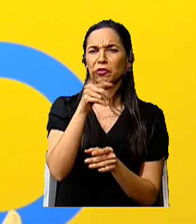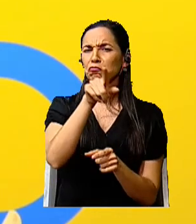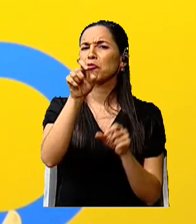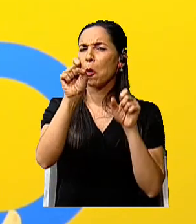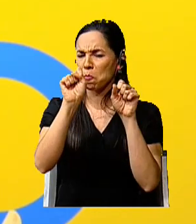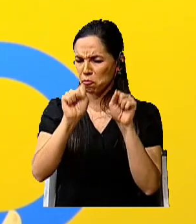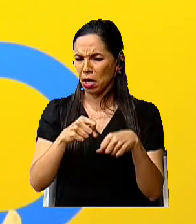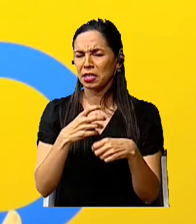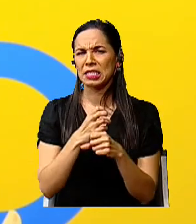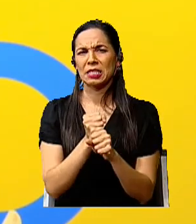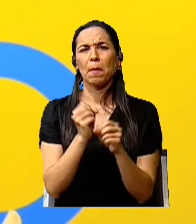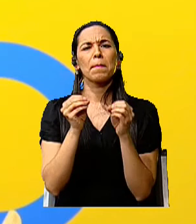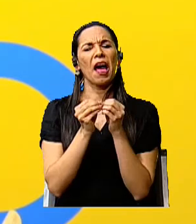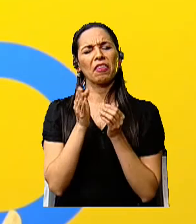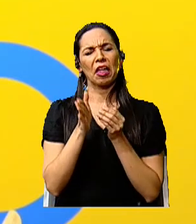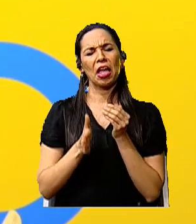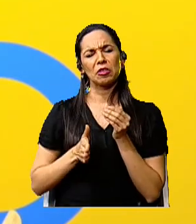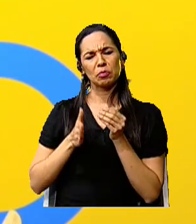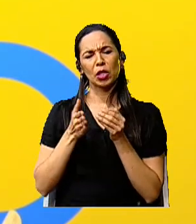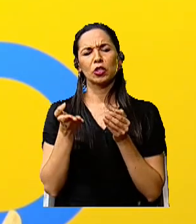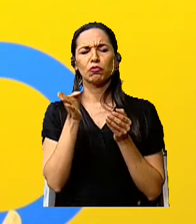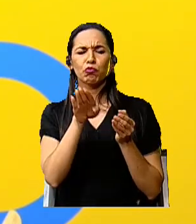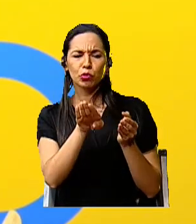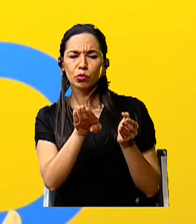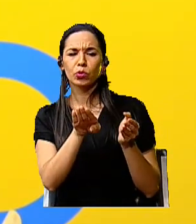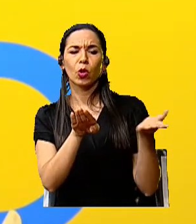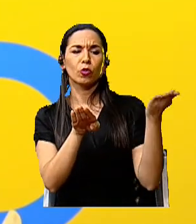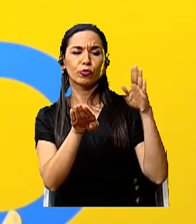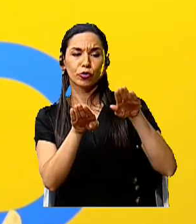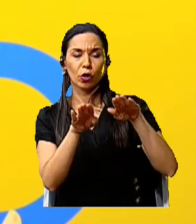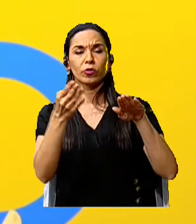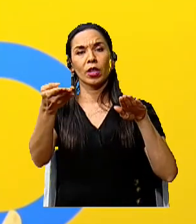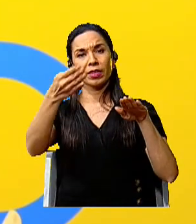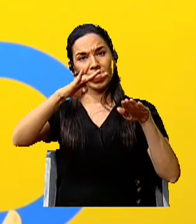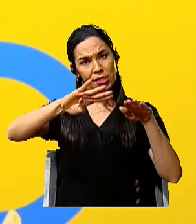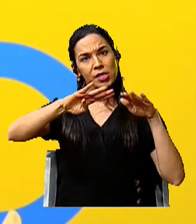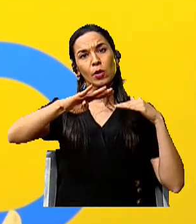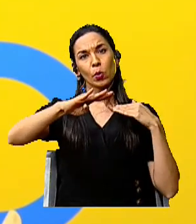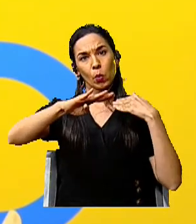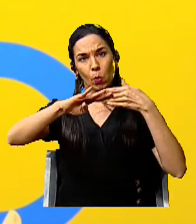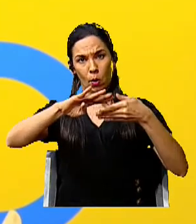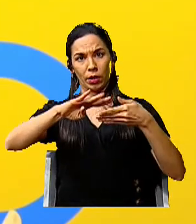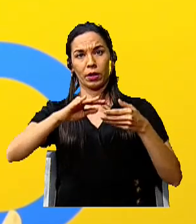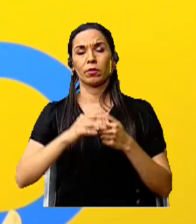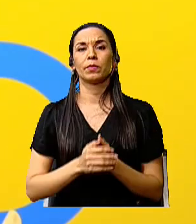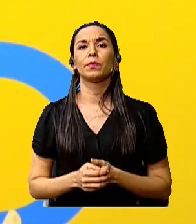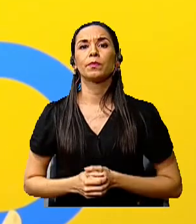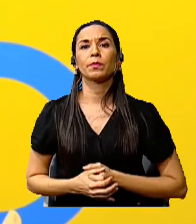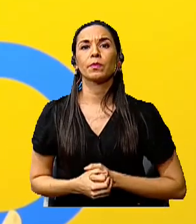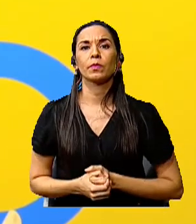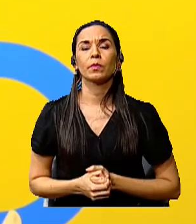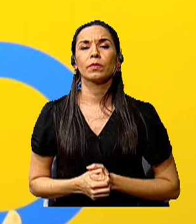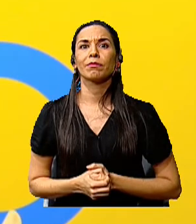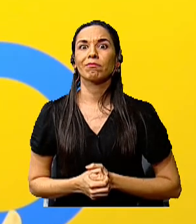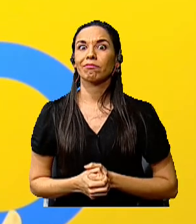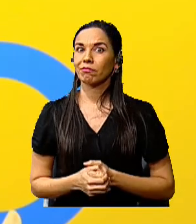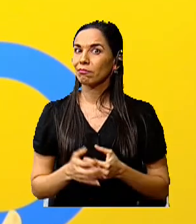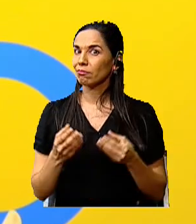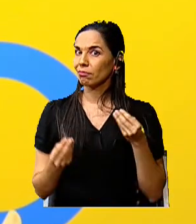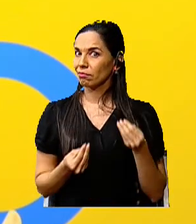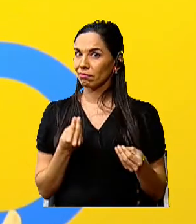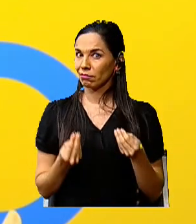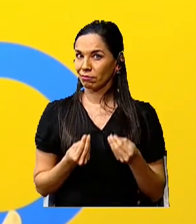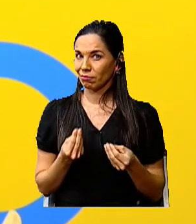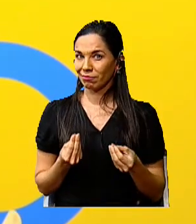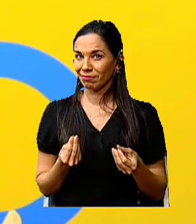hacer un poquito más despacio. Tenemos uno, dos, tres y cuatro. ¿Qué es lo que vamos a